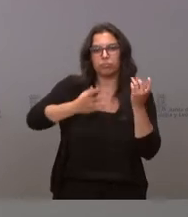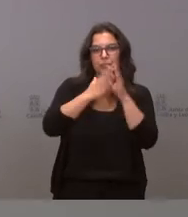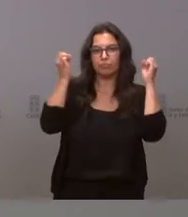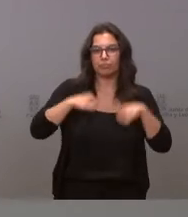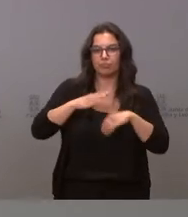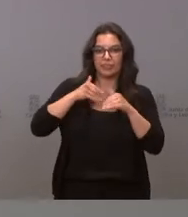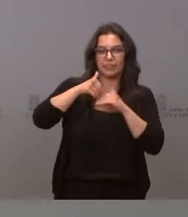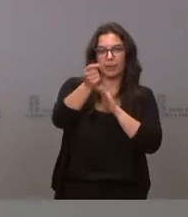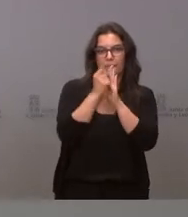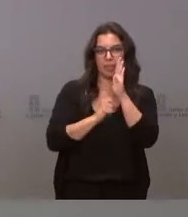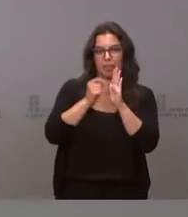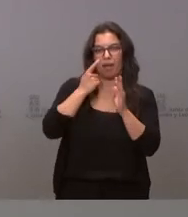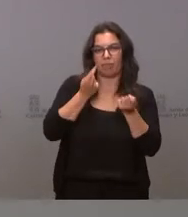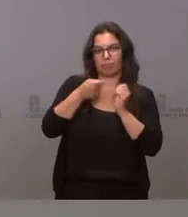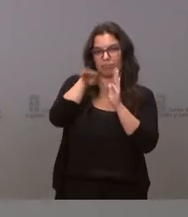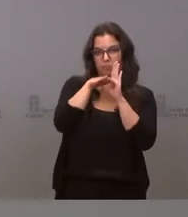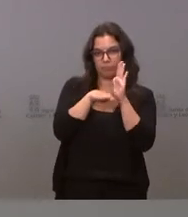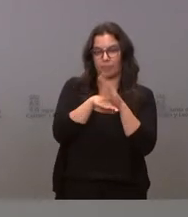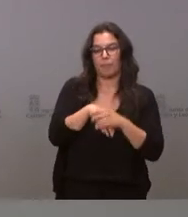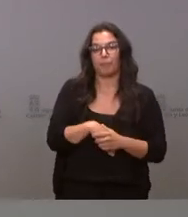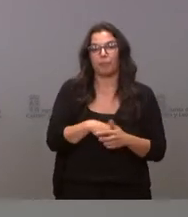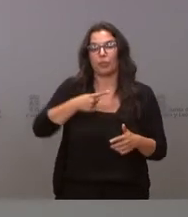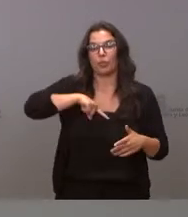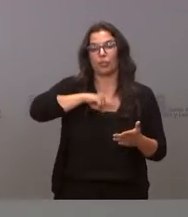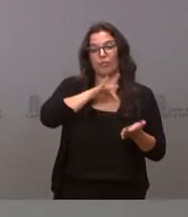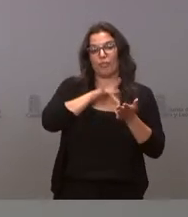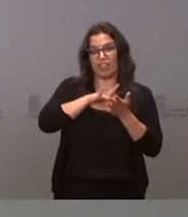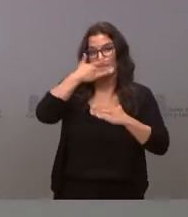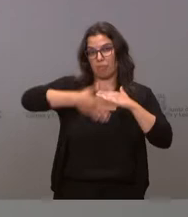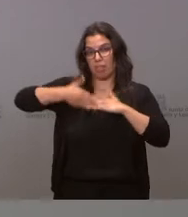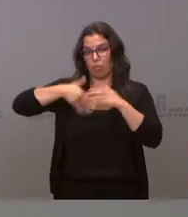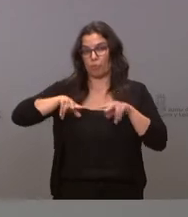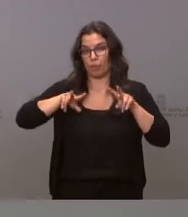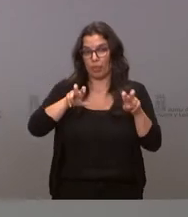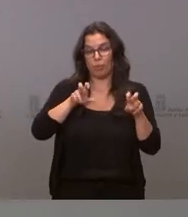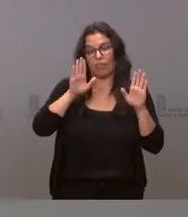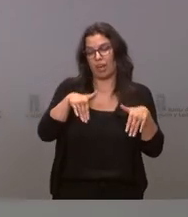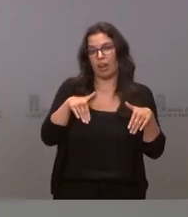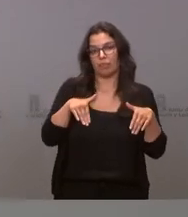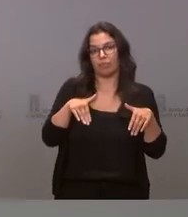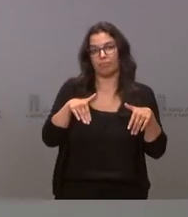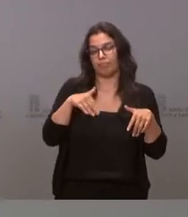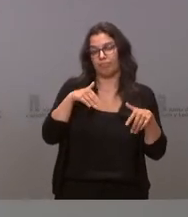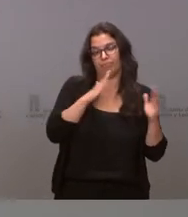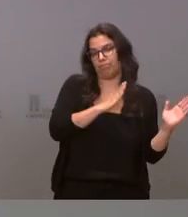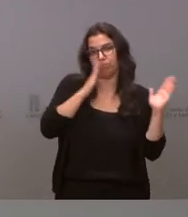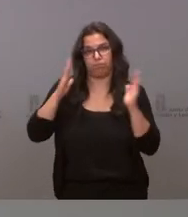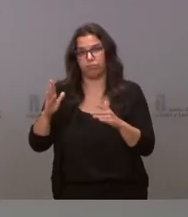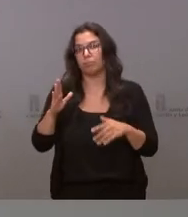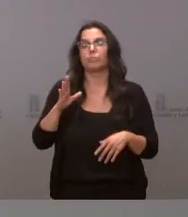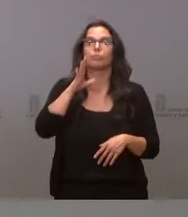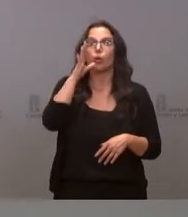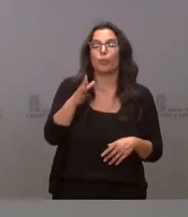reguladoras. El calendario que nos habíamos marcado inicialmente ha tenido que ser modificado, puesto que todos los